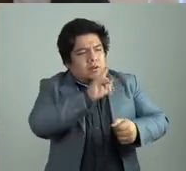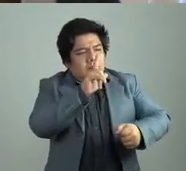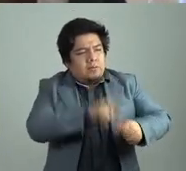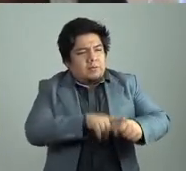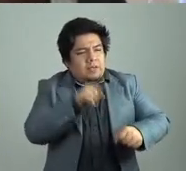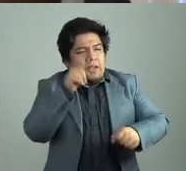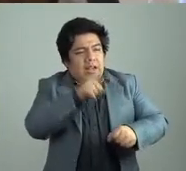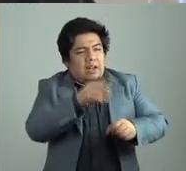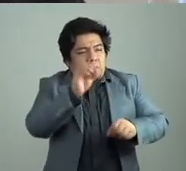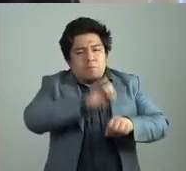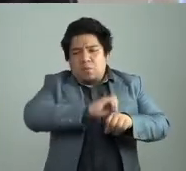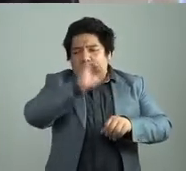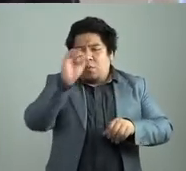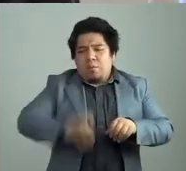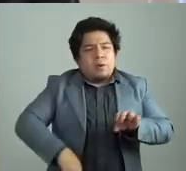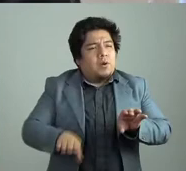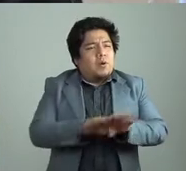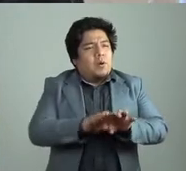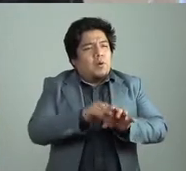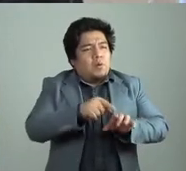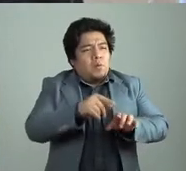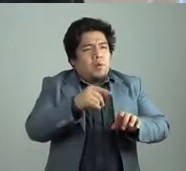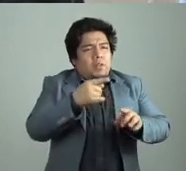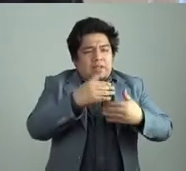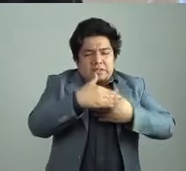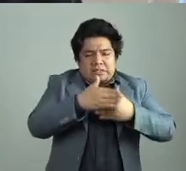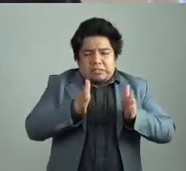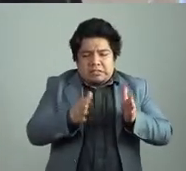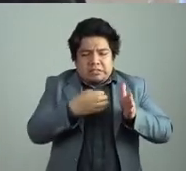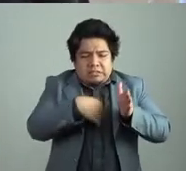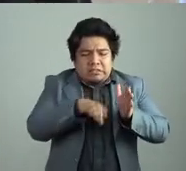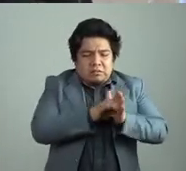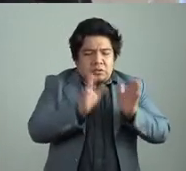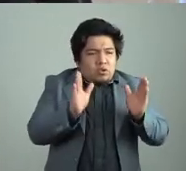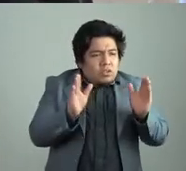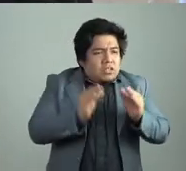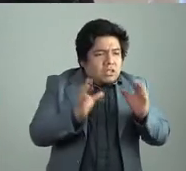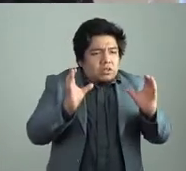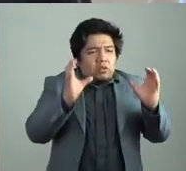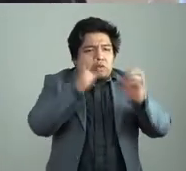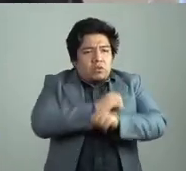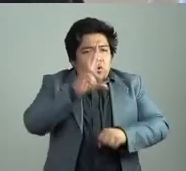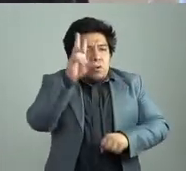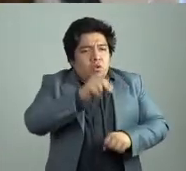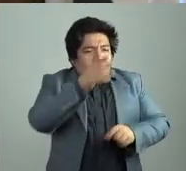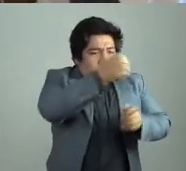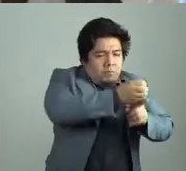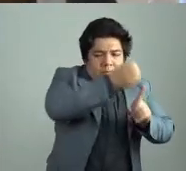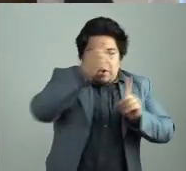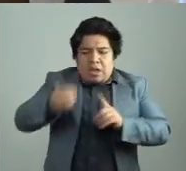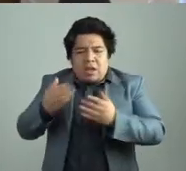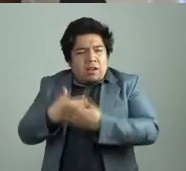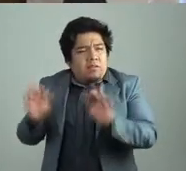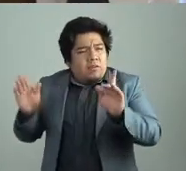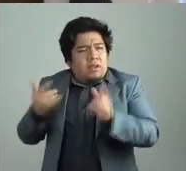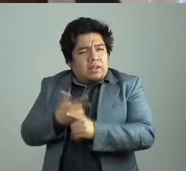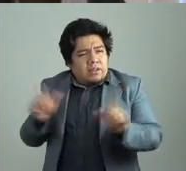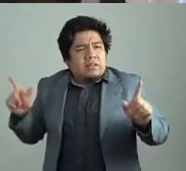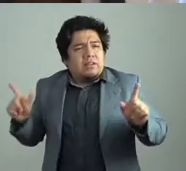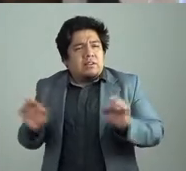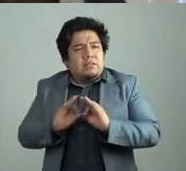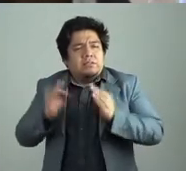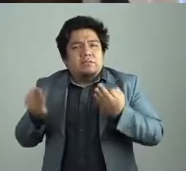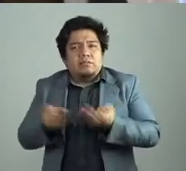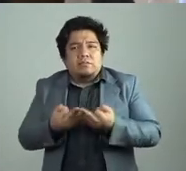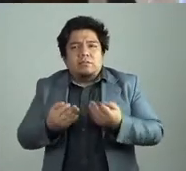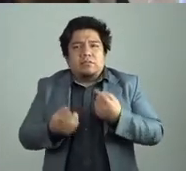salir de ese rincón, ¿no? Donde yo tenía que, no sé, buscaba, yo me imaginaba como una especie de útero